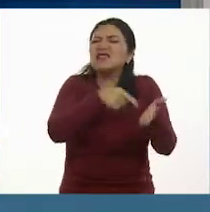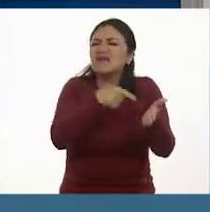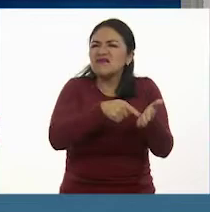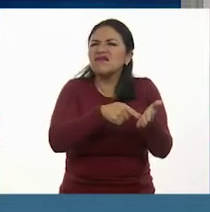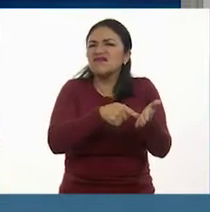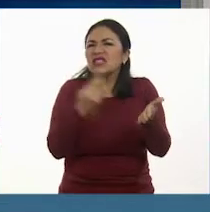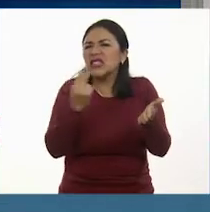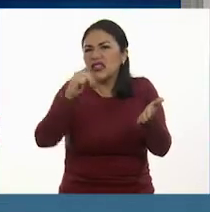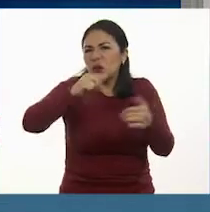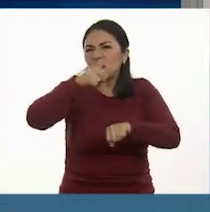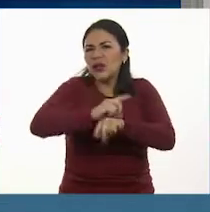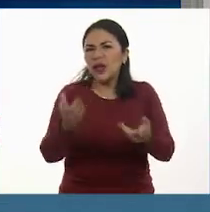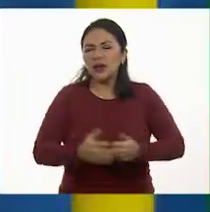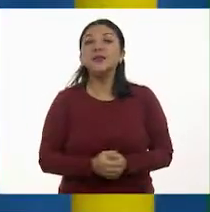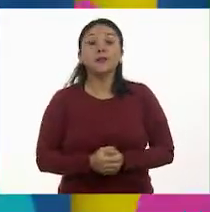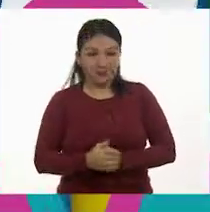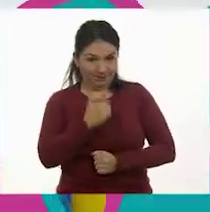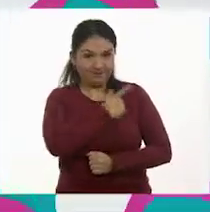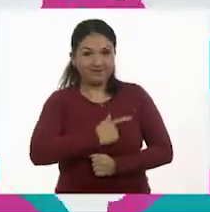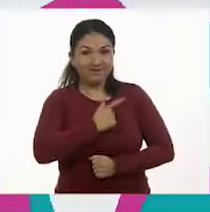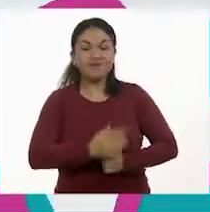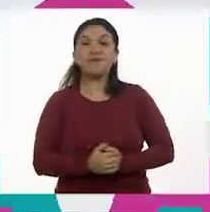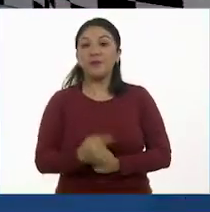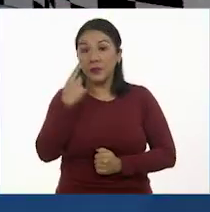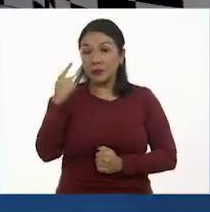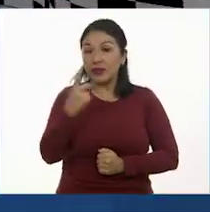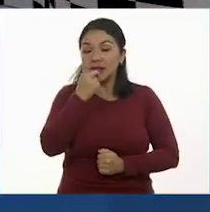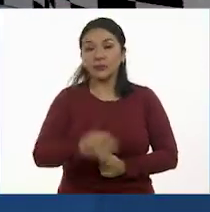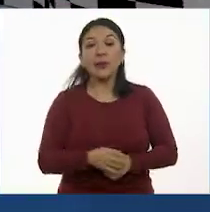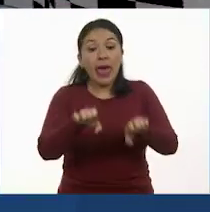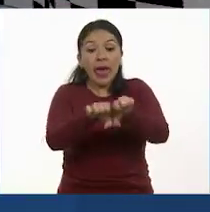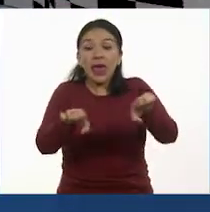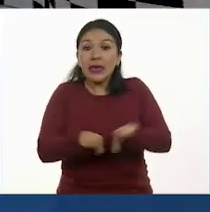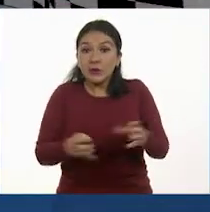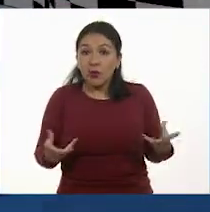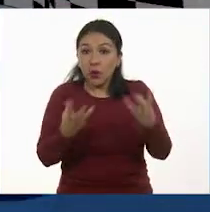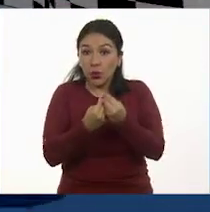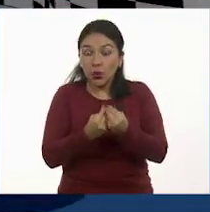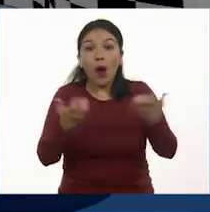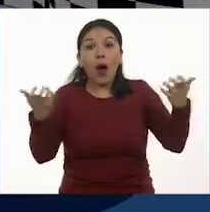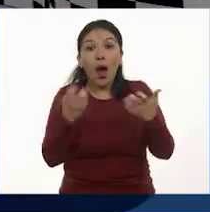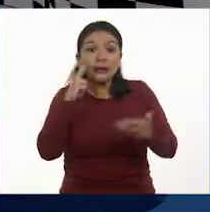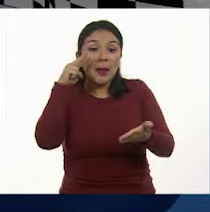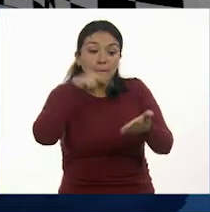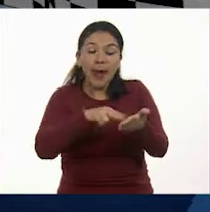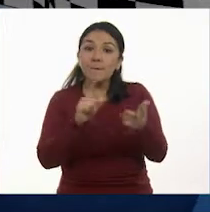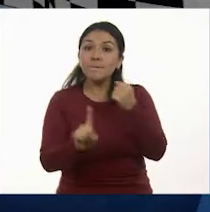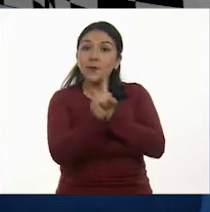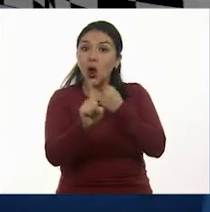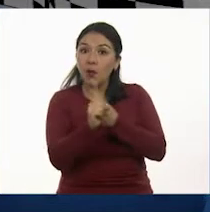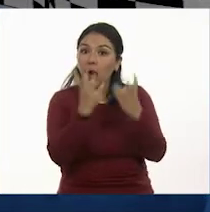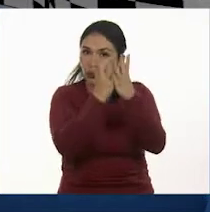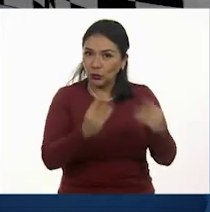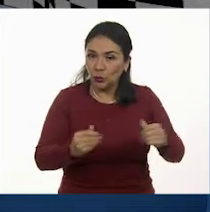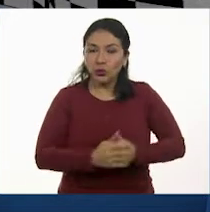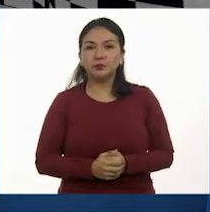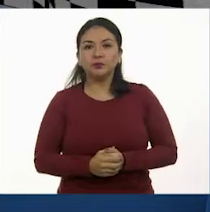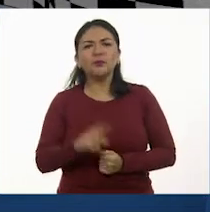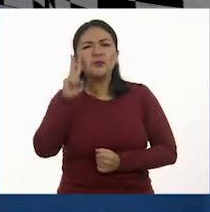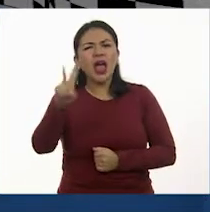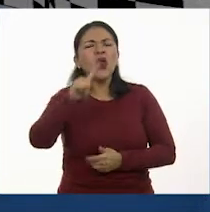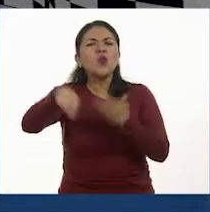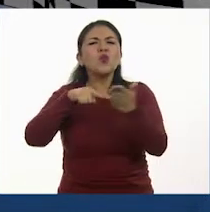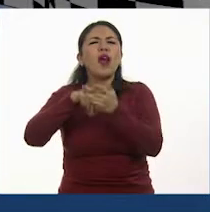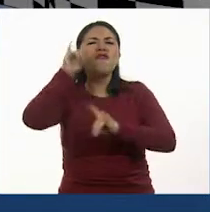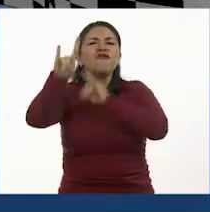describe esta situación? Por supuesto. Dice, en equipos, resuelvan el siguiente problema. En la Feria de San